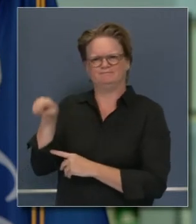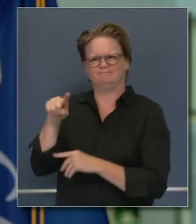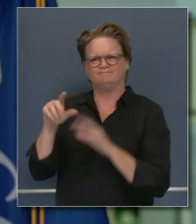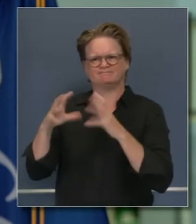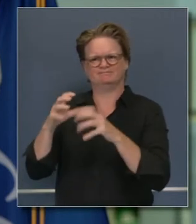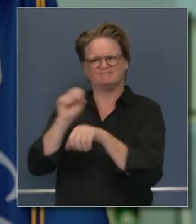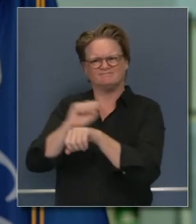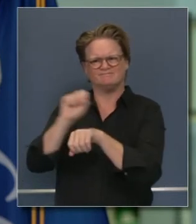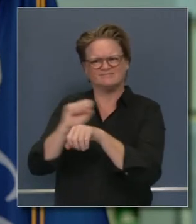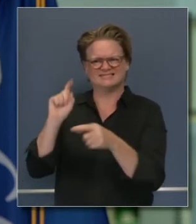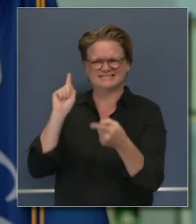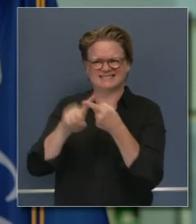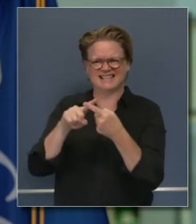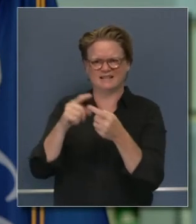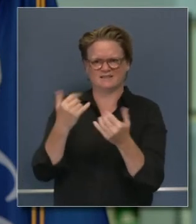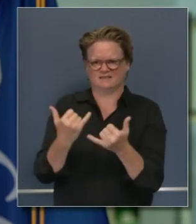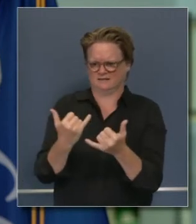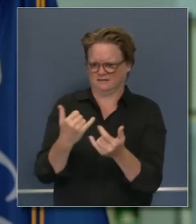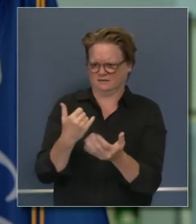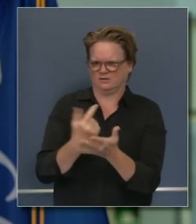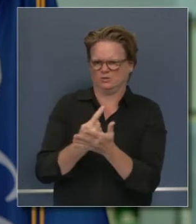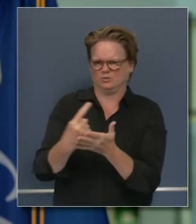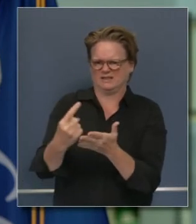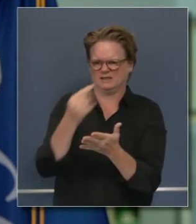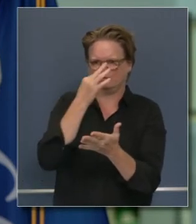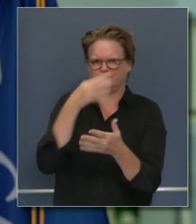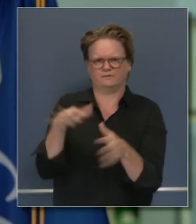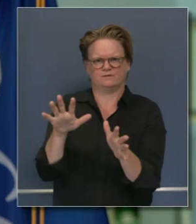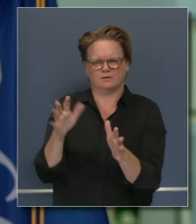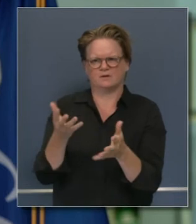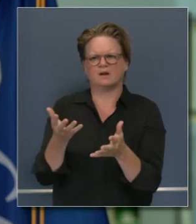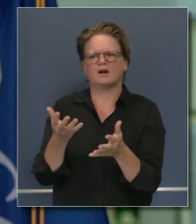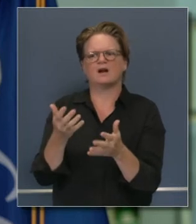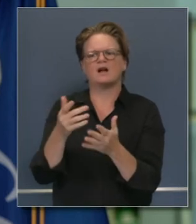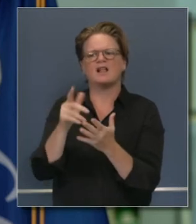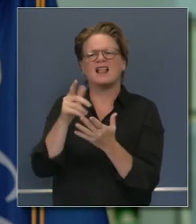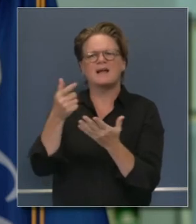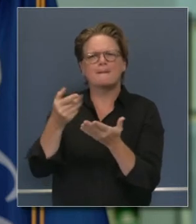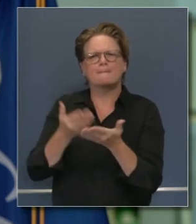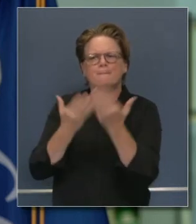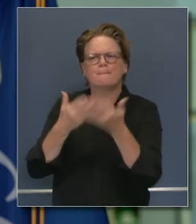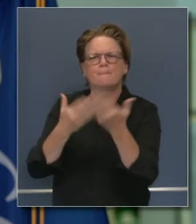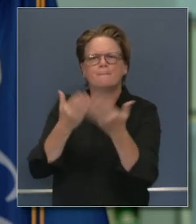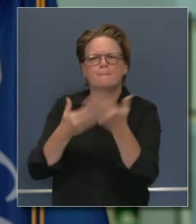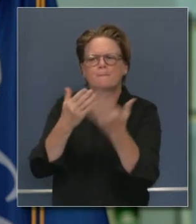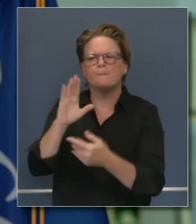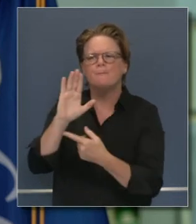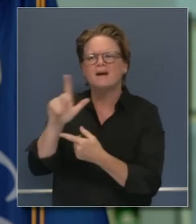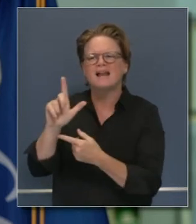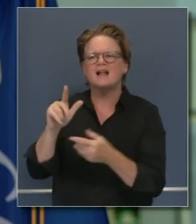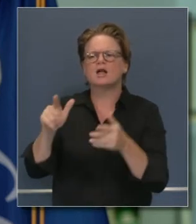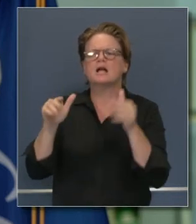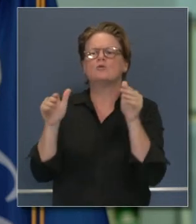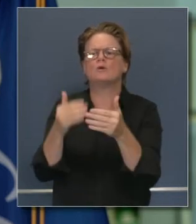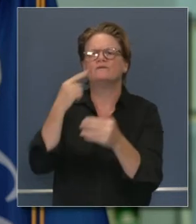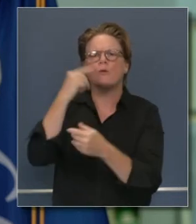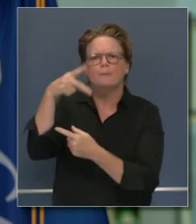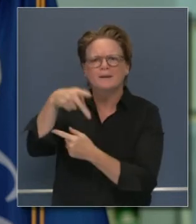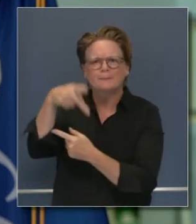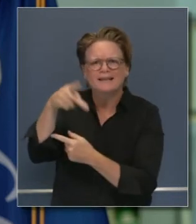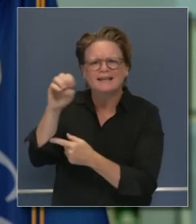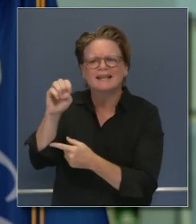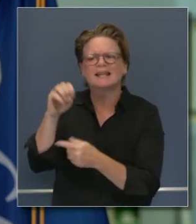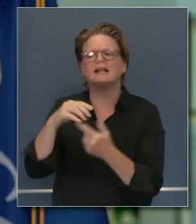unos proyectos de leyes que tienen que ver con equipo de protección individual y todo ese lenguaje